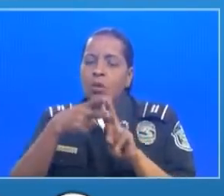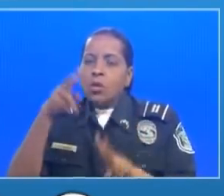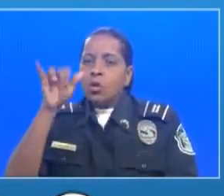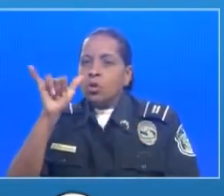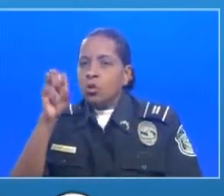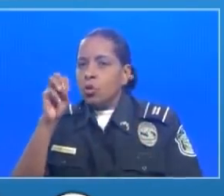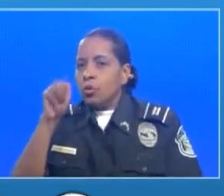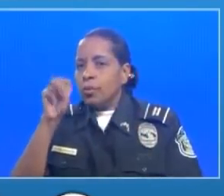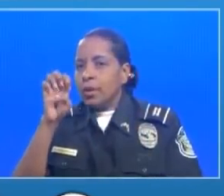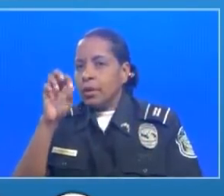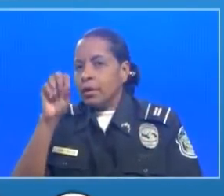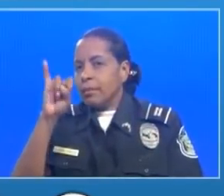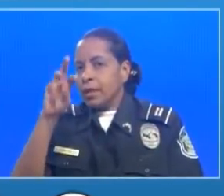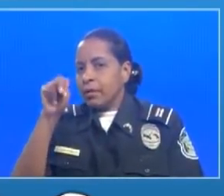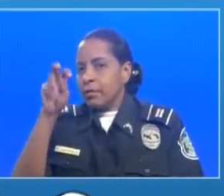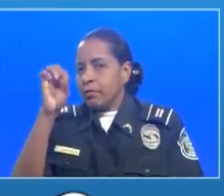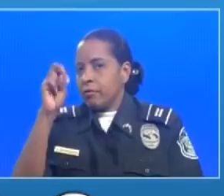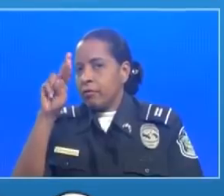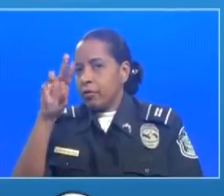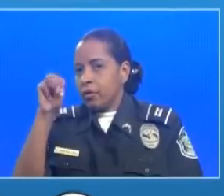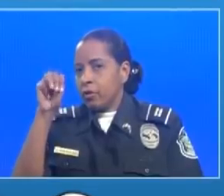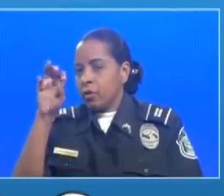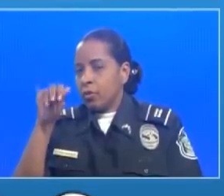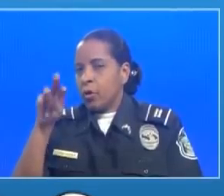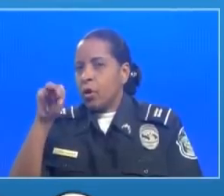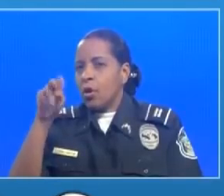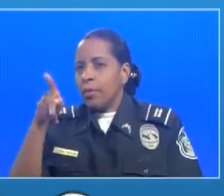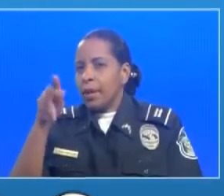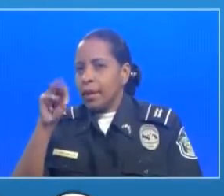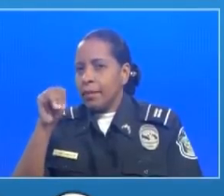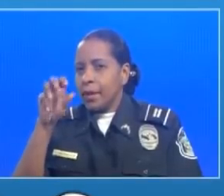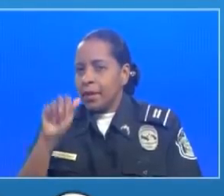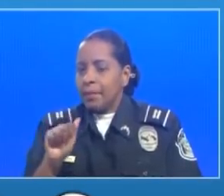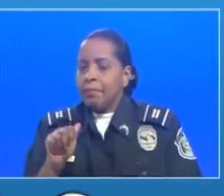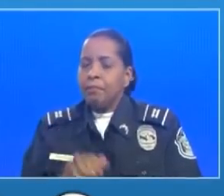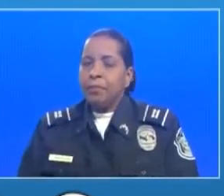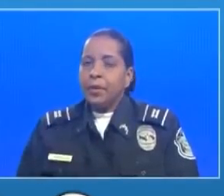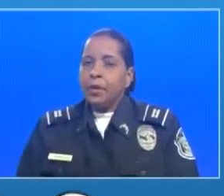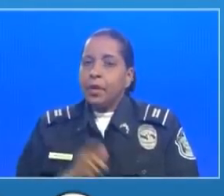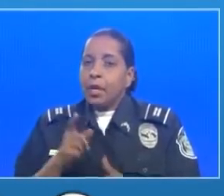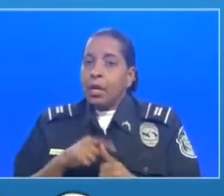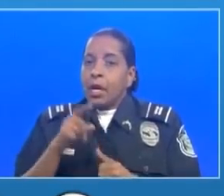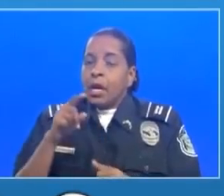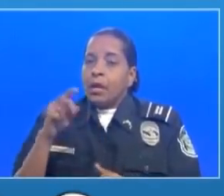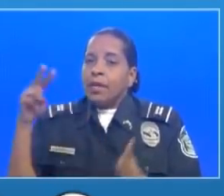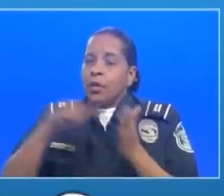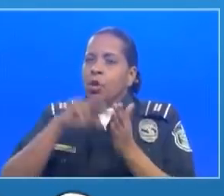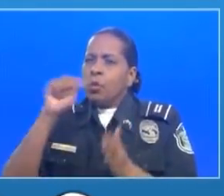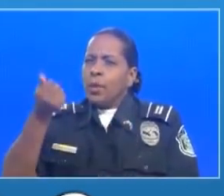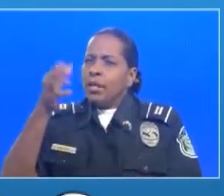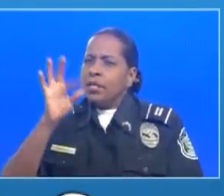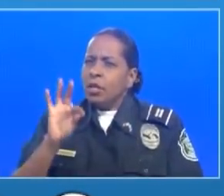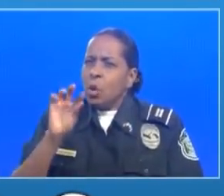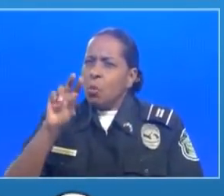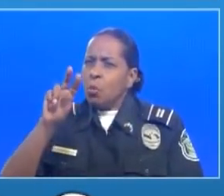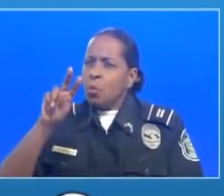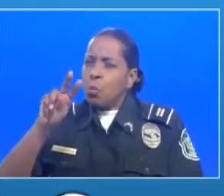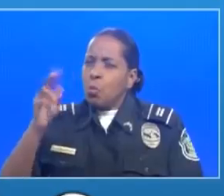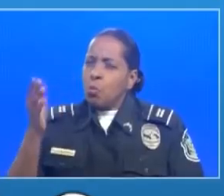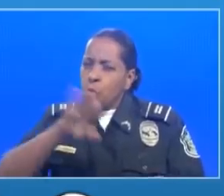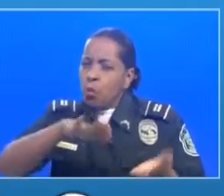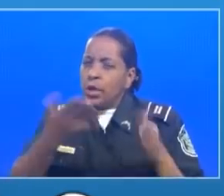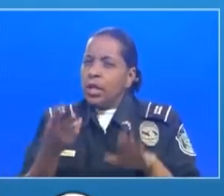informo pma la primera pregunta nos las hace el usuario eduardo nos pregunta en 2019 murieron dos niños por